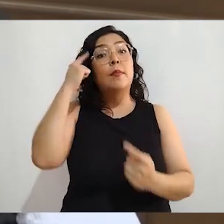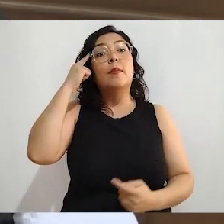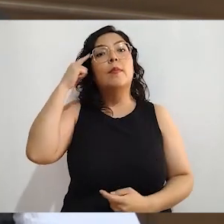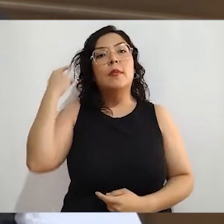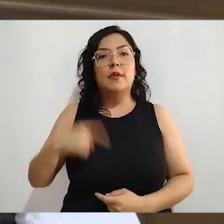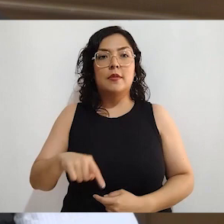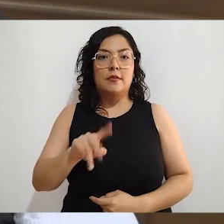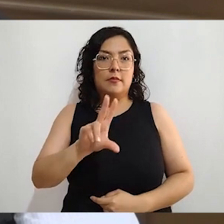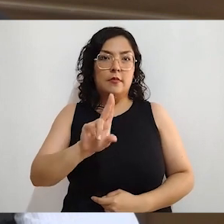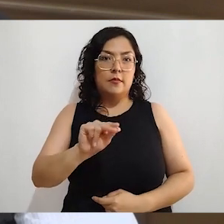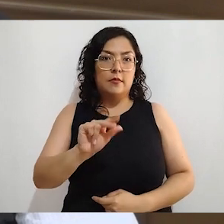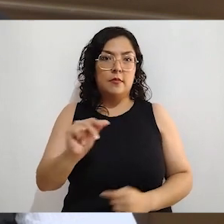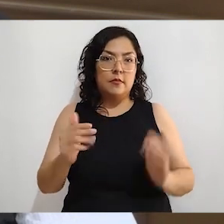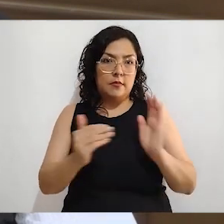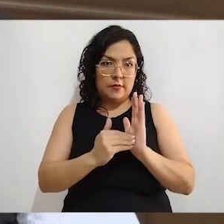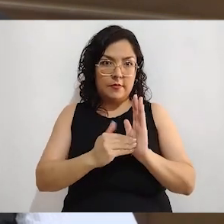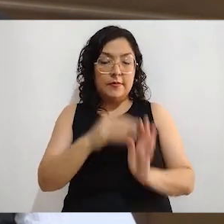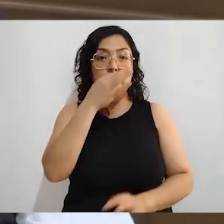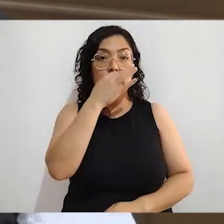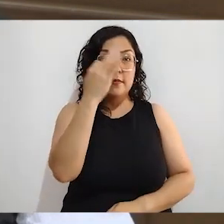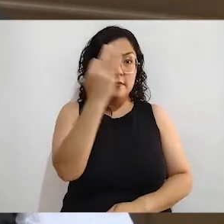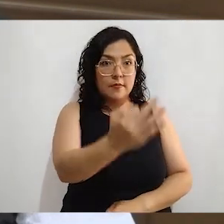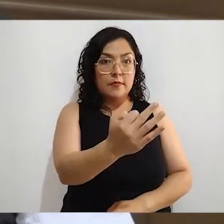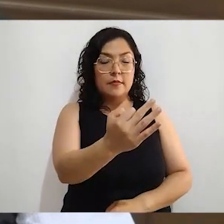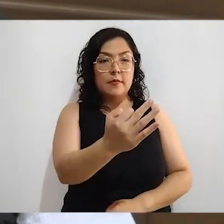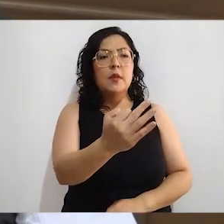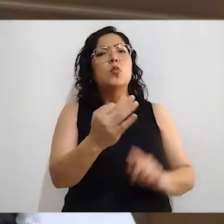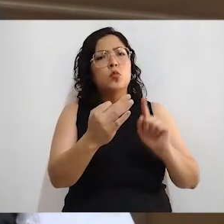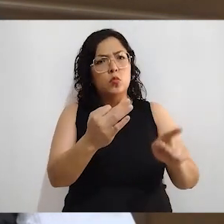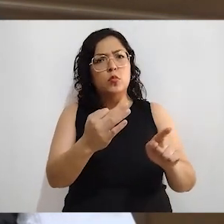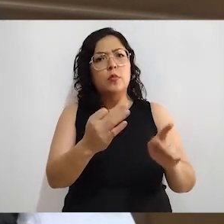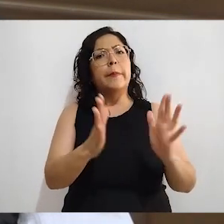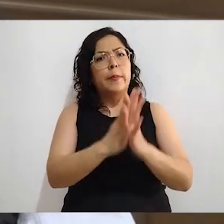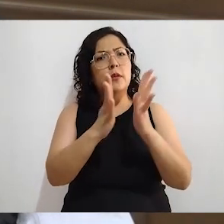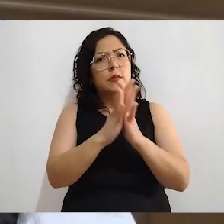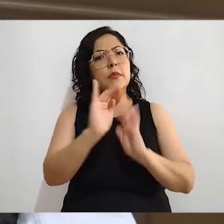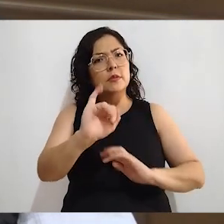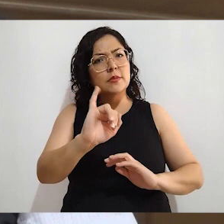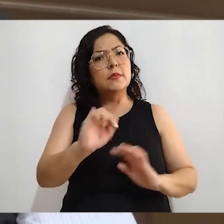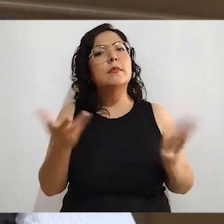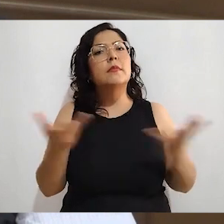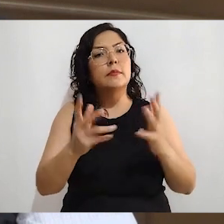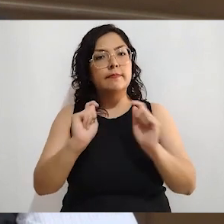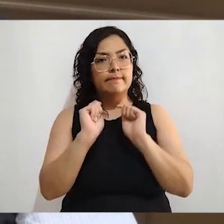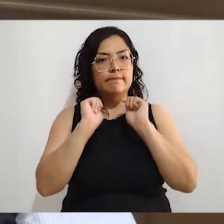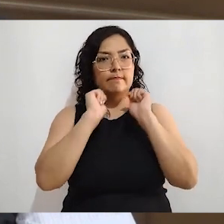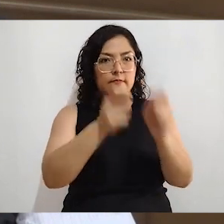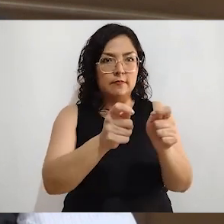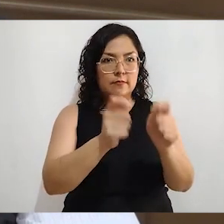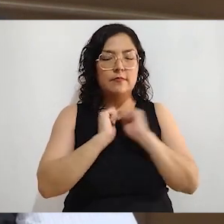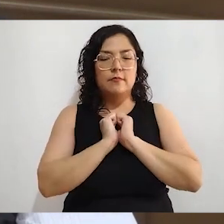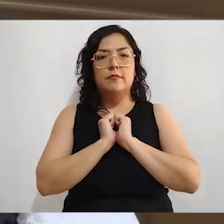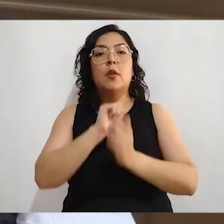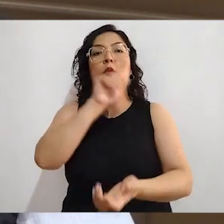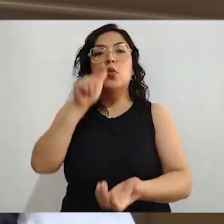mil personas la noticia de que van a participar con un cargo específico en la